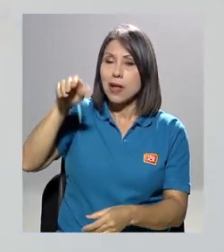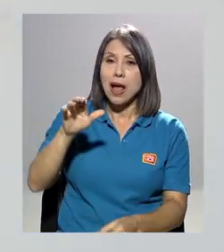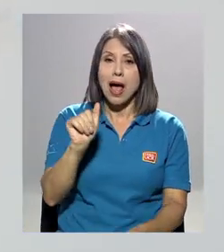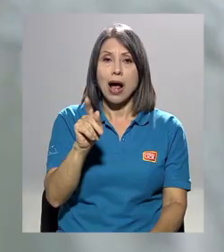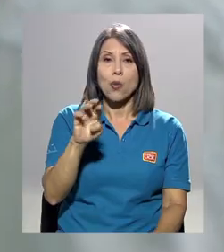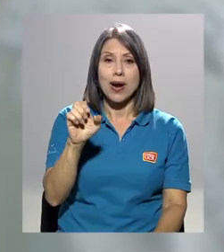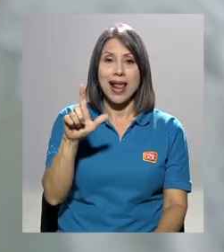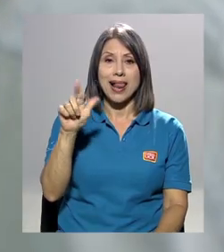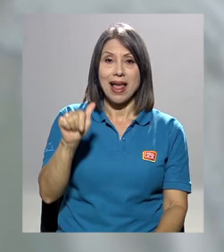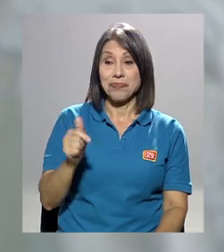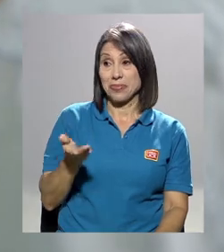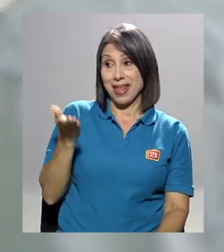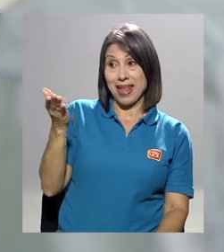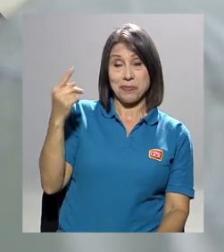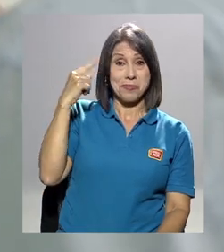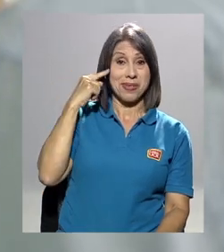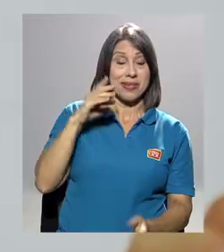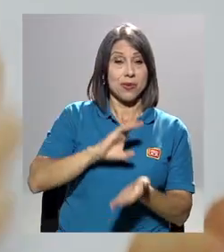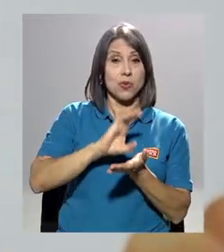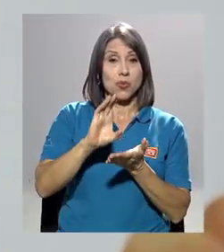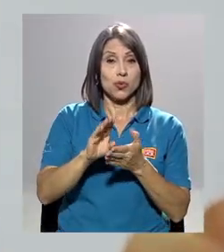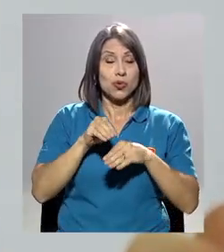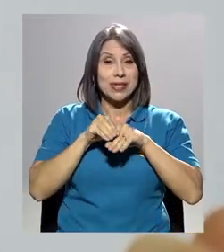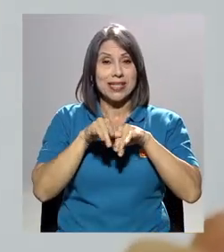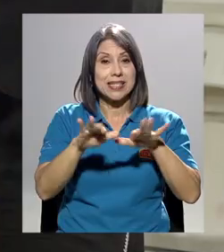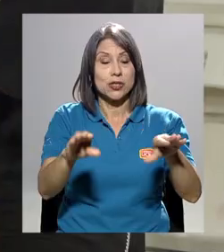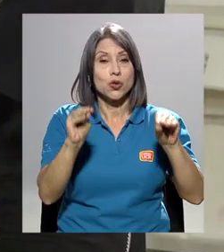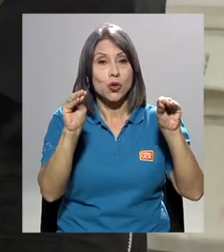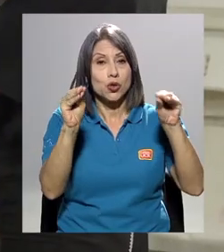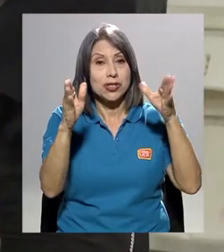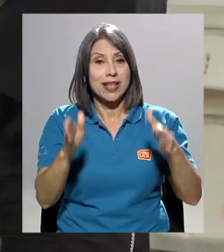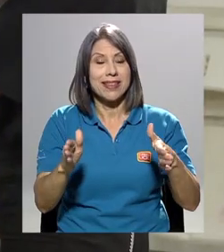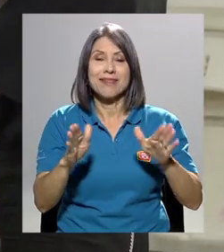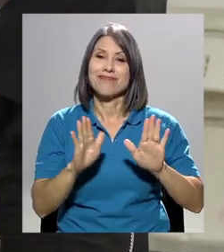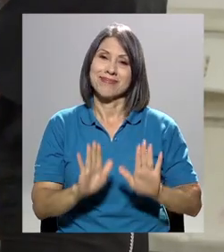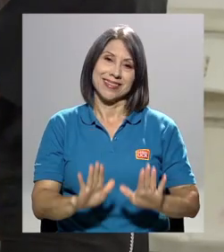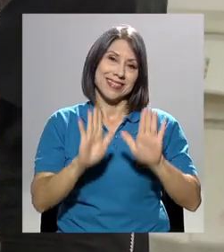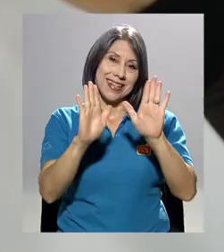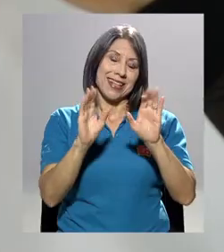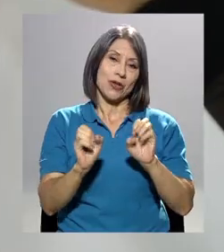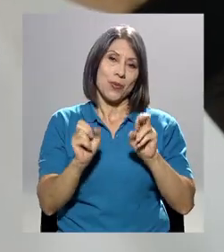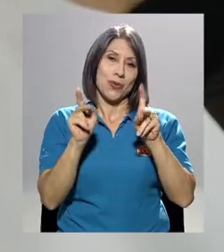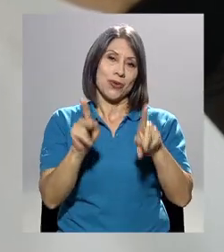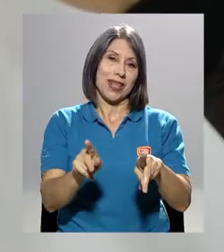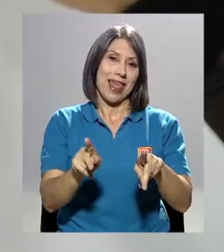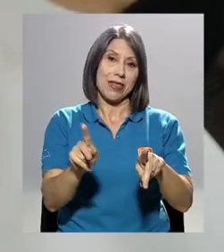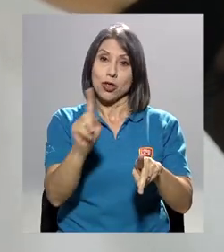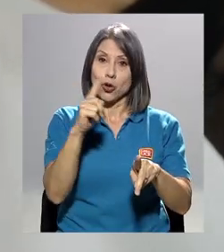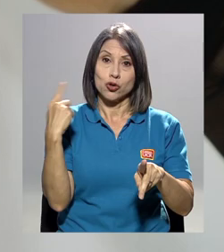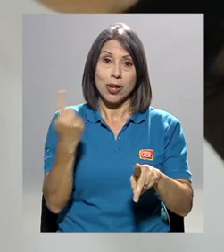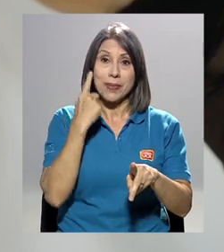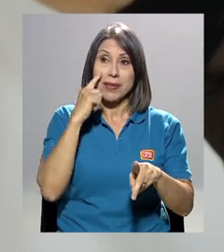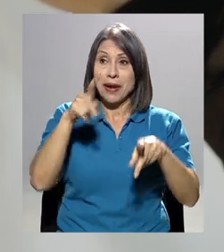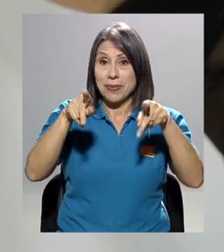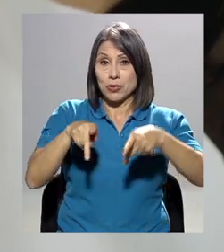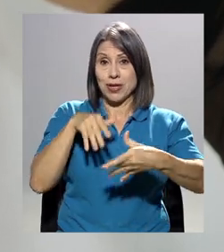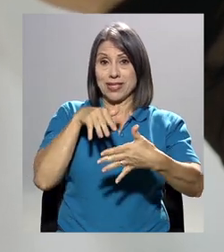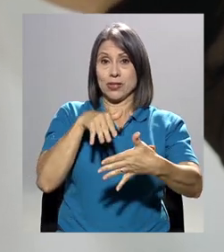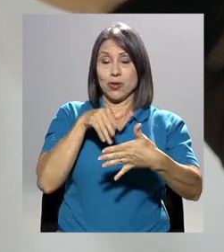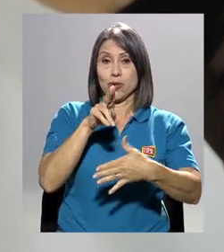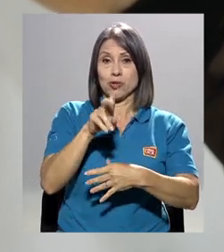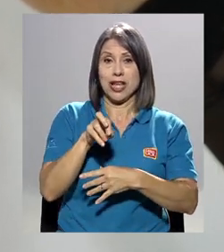Para Keylor, los cursos de extensión docente son una excelente oportunidad que la UCR brinda no solo a universitarios.